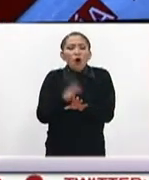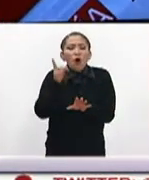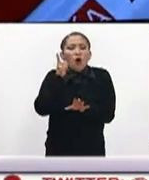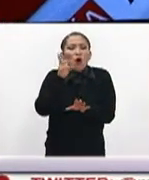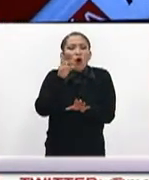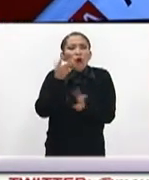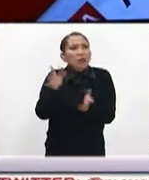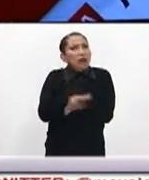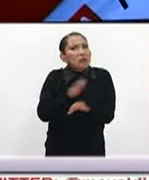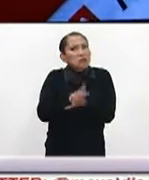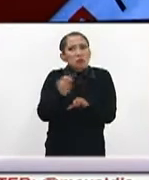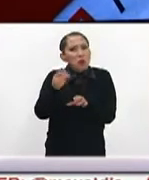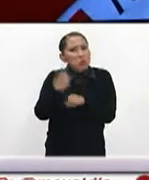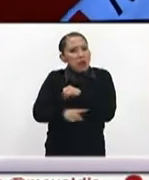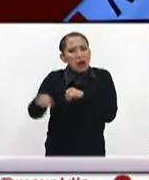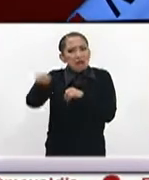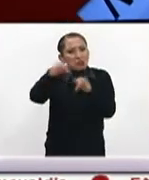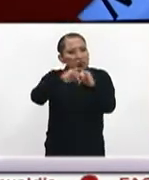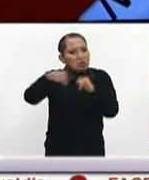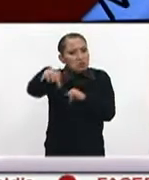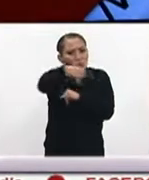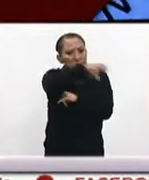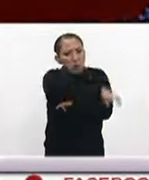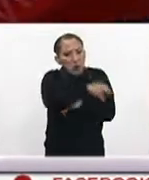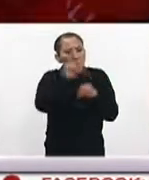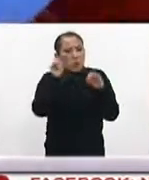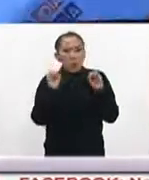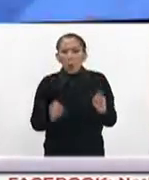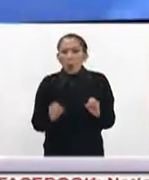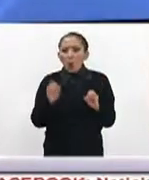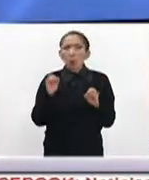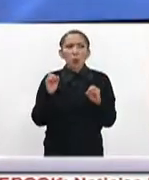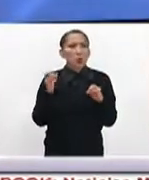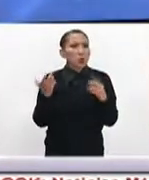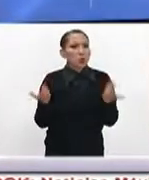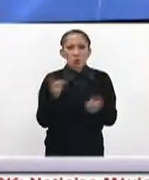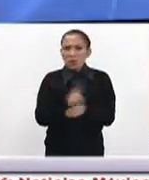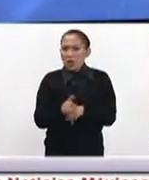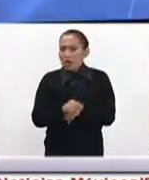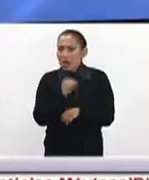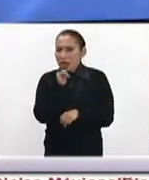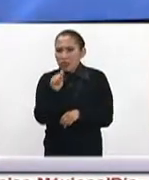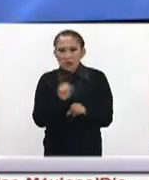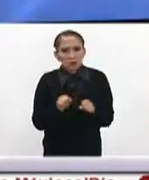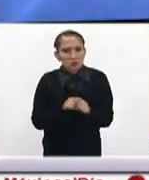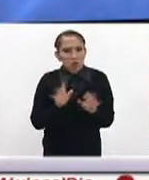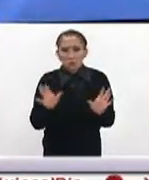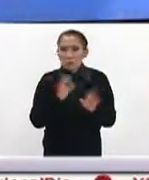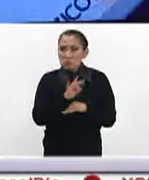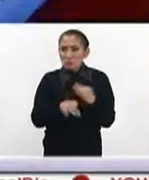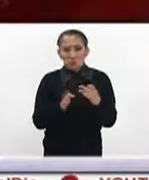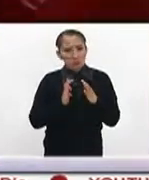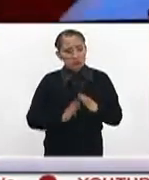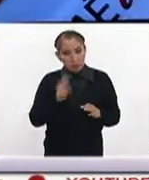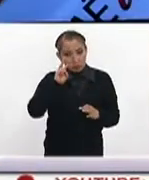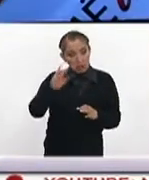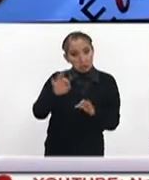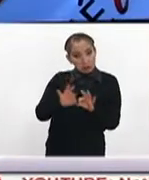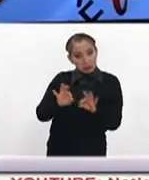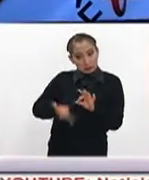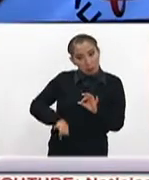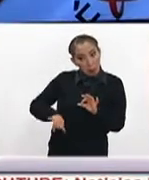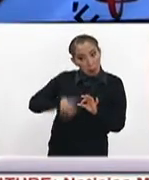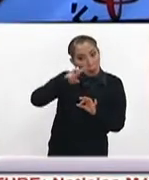se afecten las instituciones ni que se afecten ni siquiera cuestiones sociales? Porque este es el punto